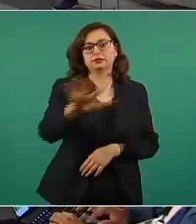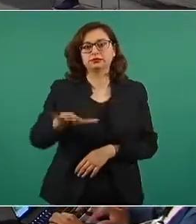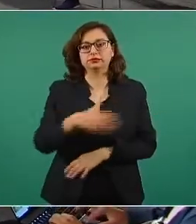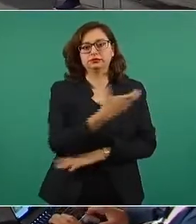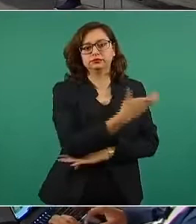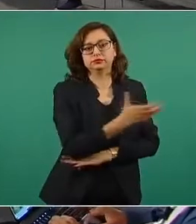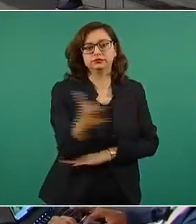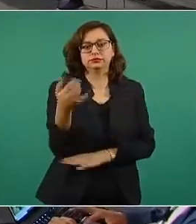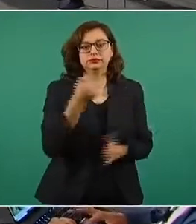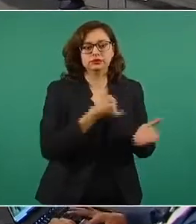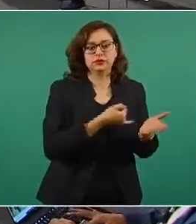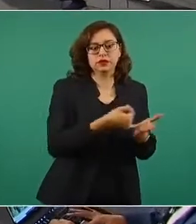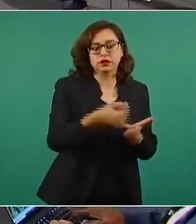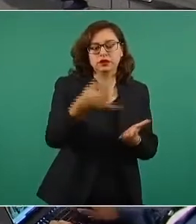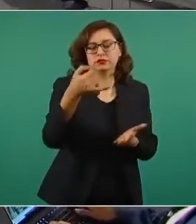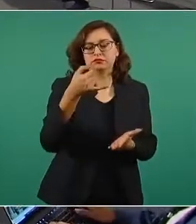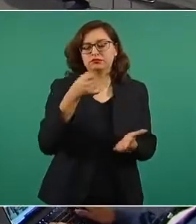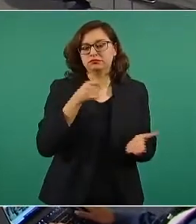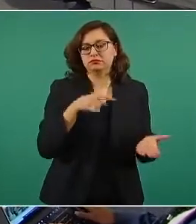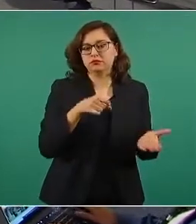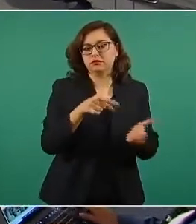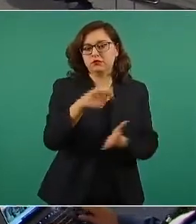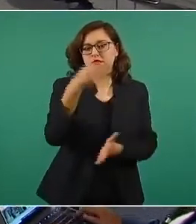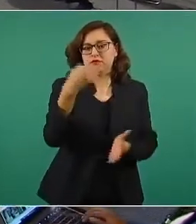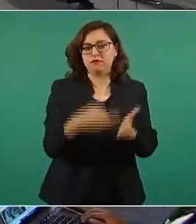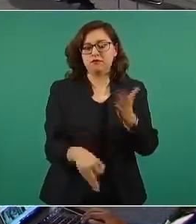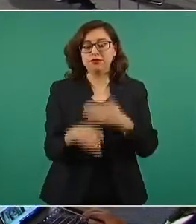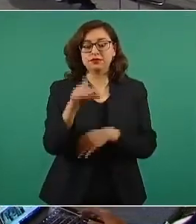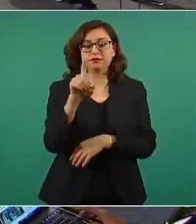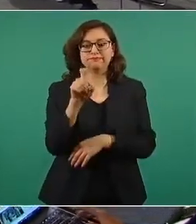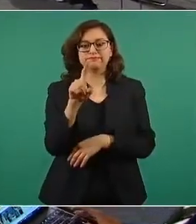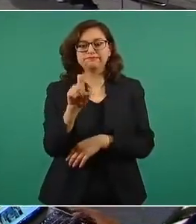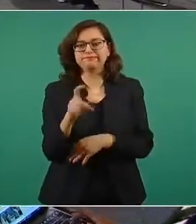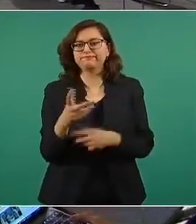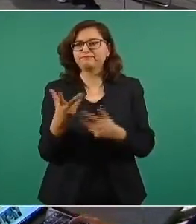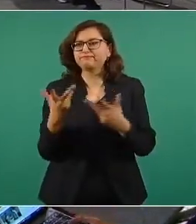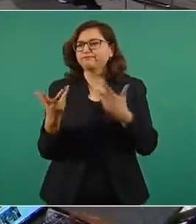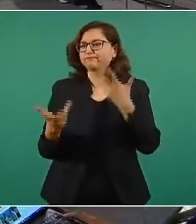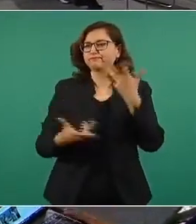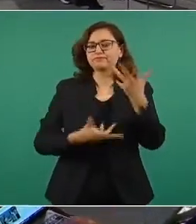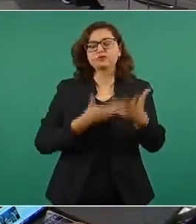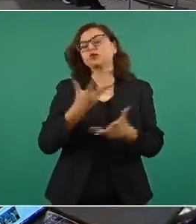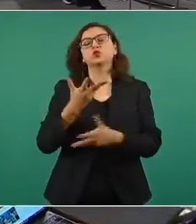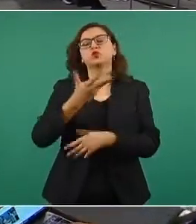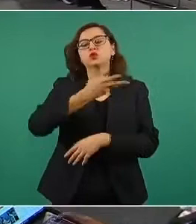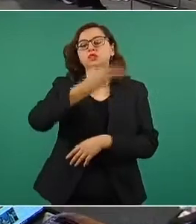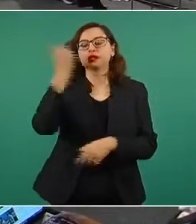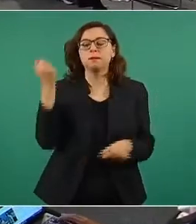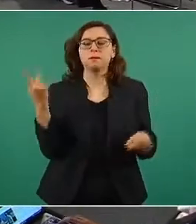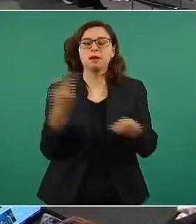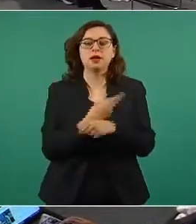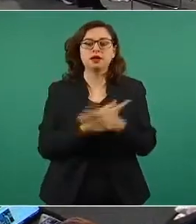cultivos. Entonces, yo no sé por qué no se ha cancelado este proyecto.